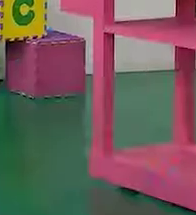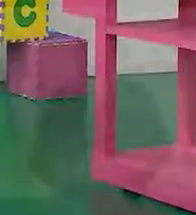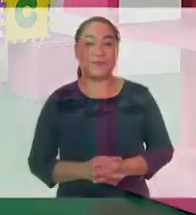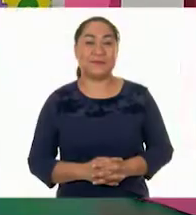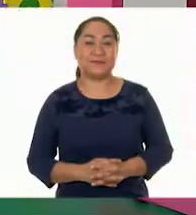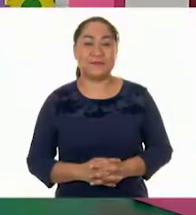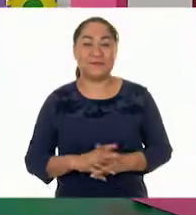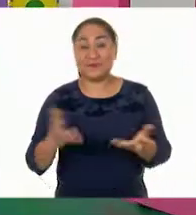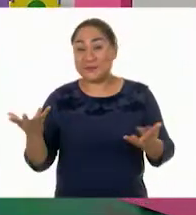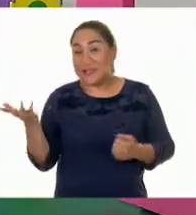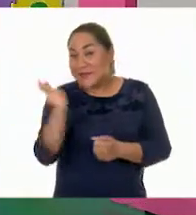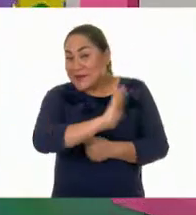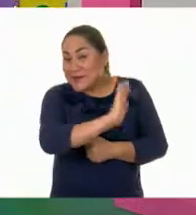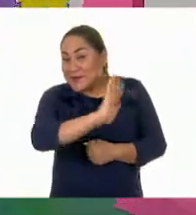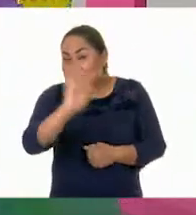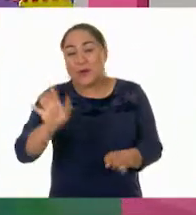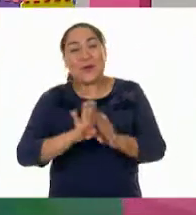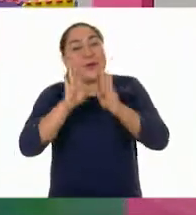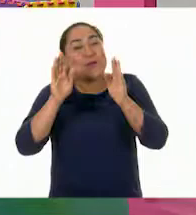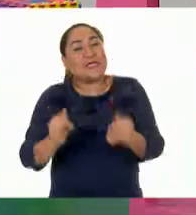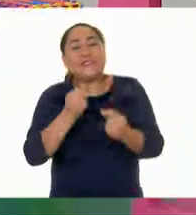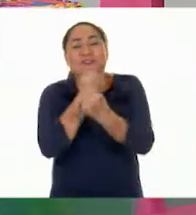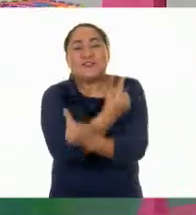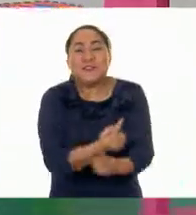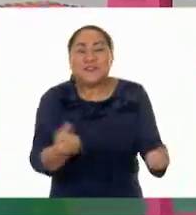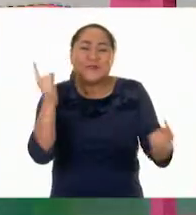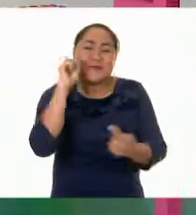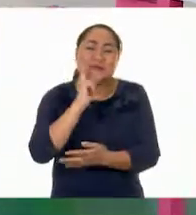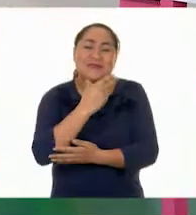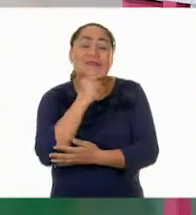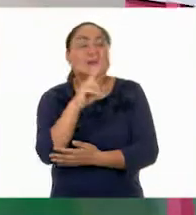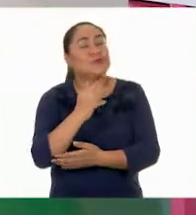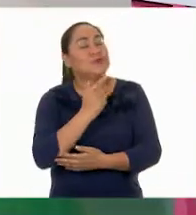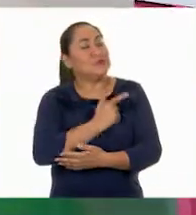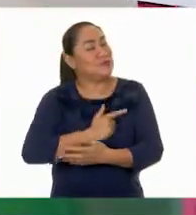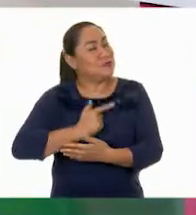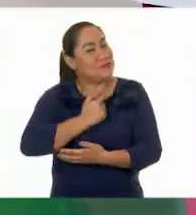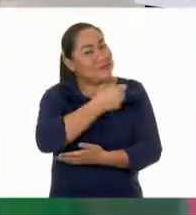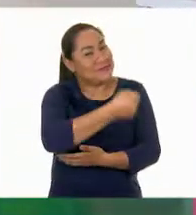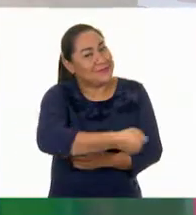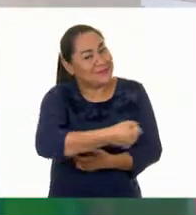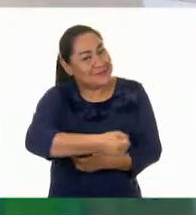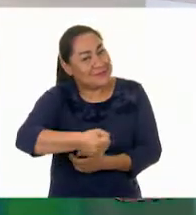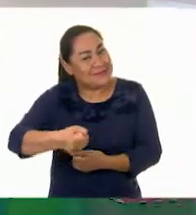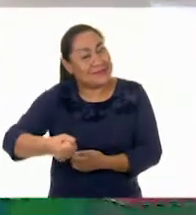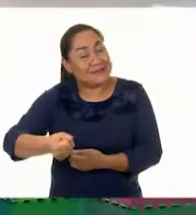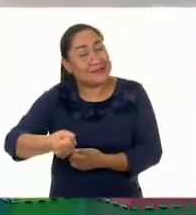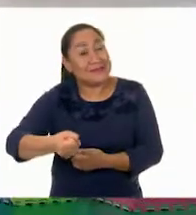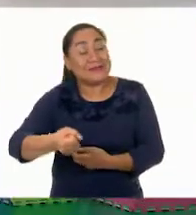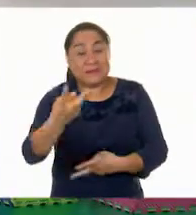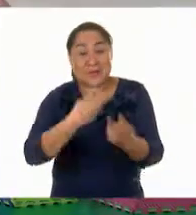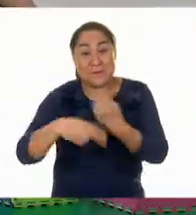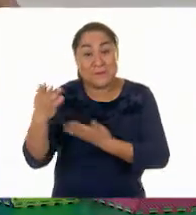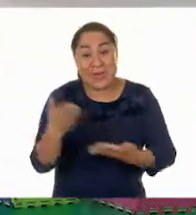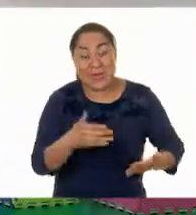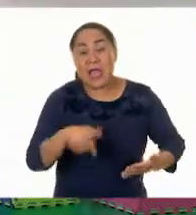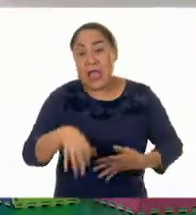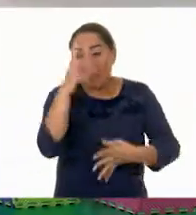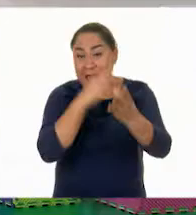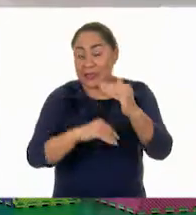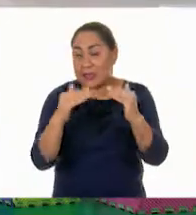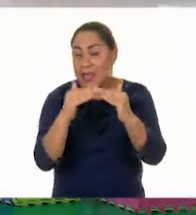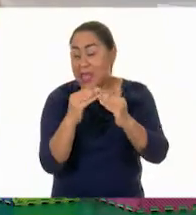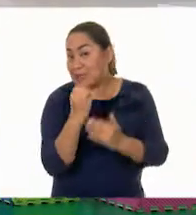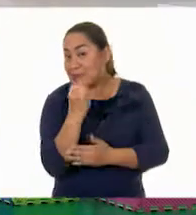¡Hola! ¿Cómo están, niñas y niños? Me da mucho gusto saludarlas y saludarlos. Bienvenidas y bienvenidos a Aprende en Casa